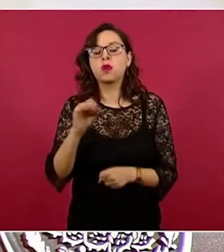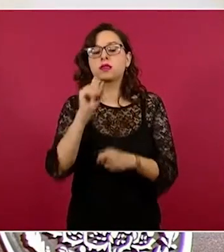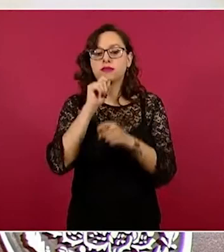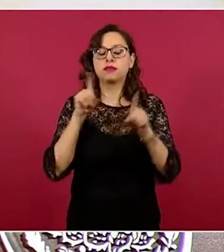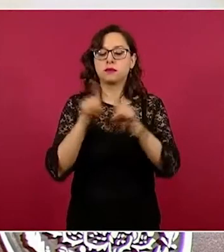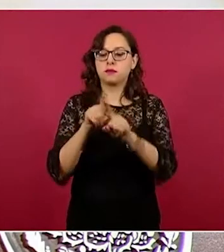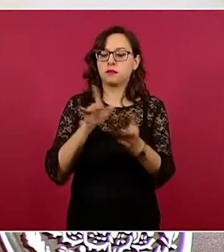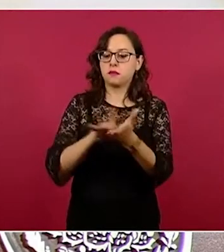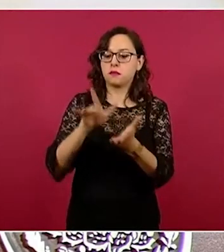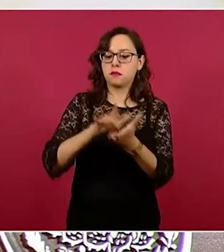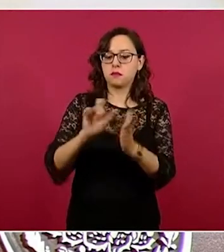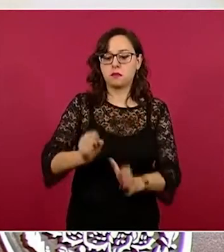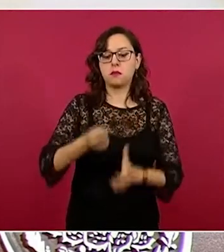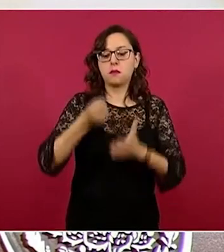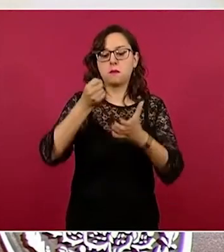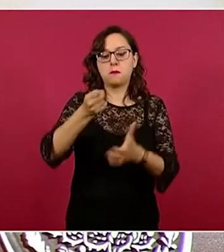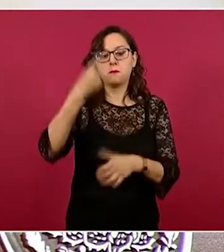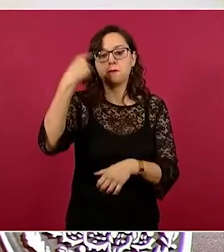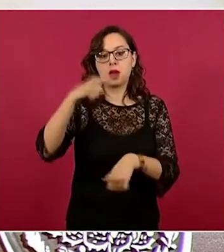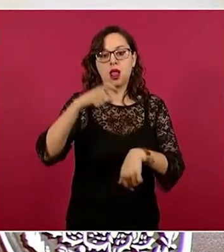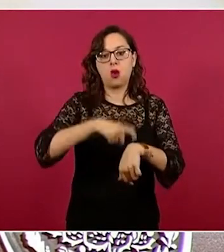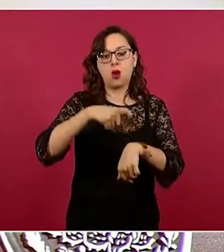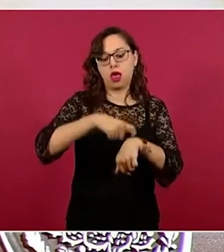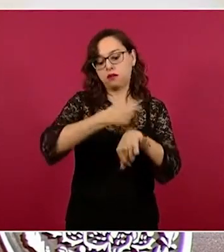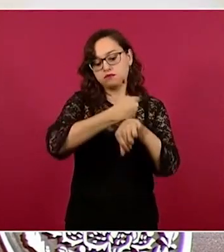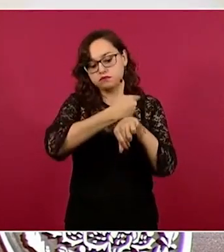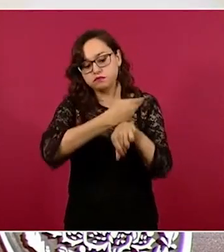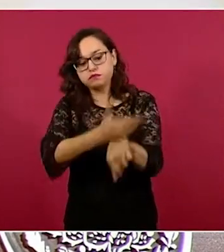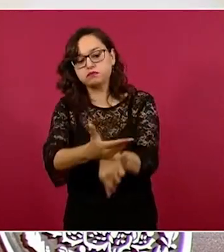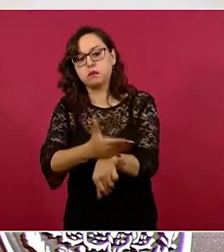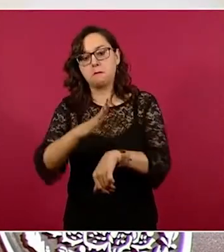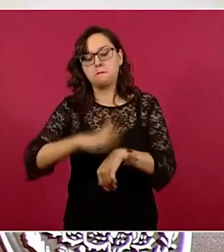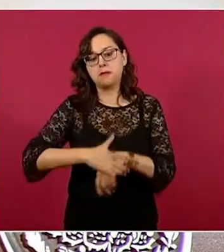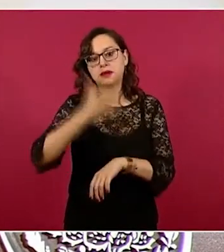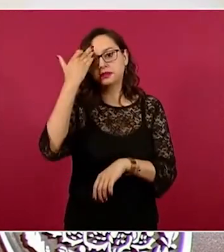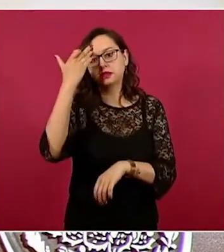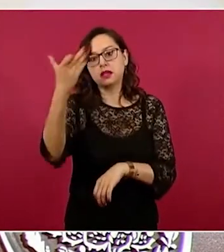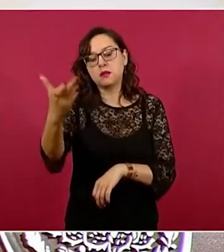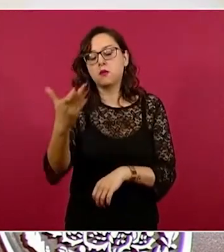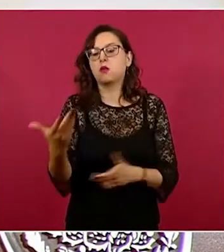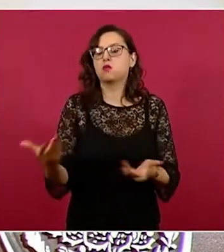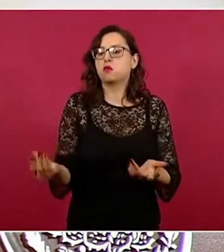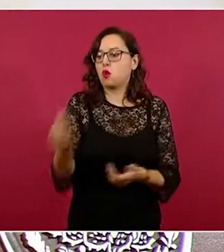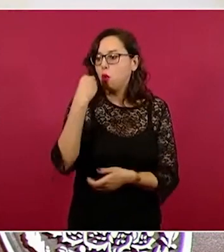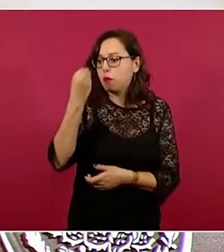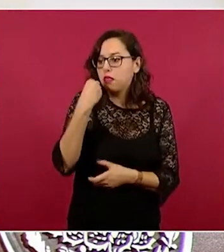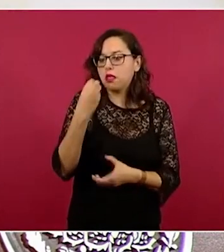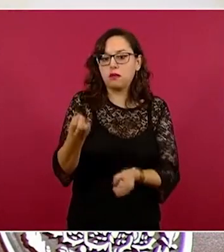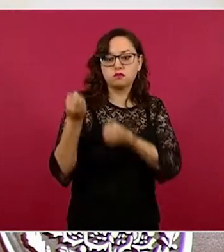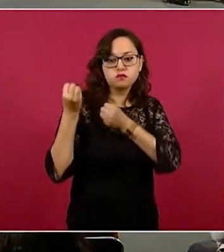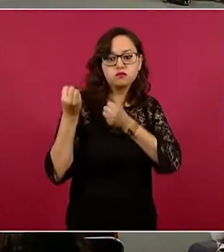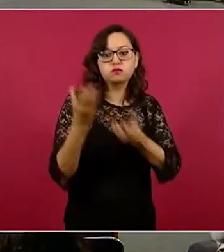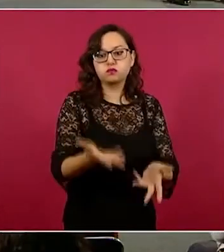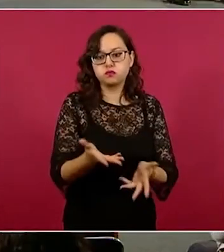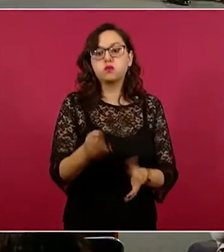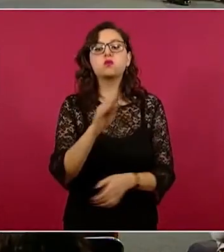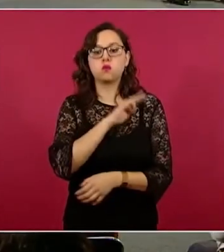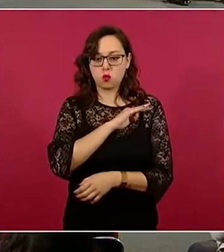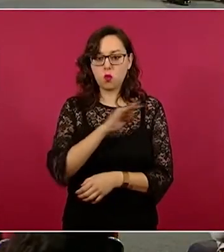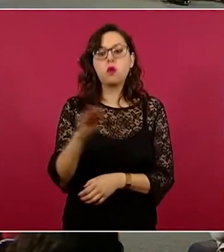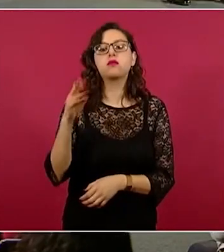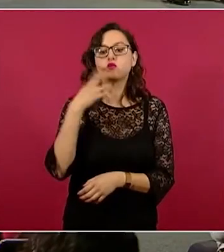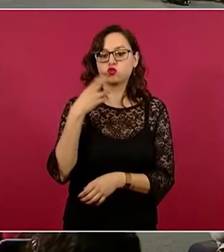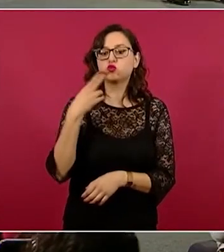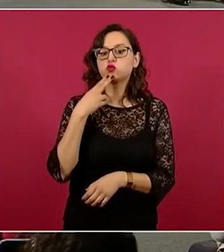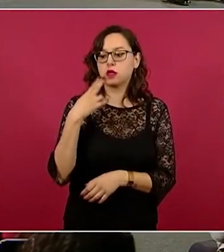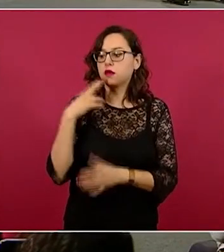y servicio de alimentación de manera directa a madres y padres de familia, a fin de promover un mejor aprovechamiento para